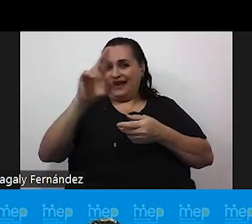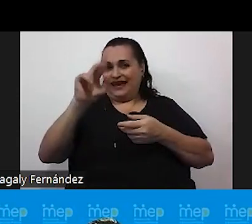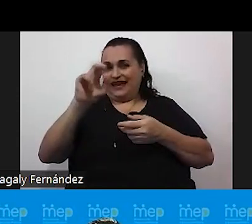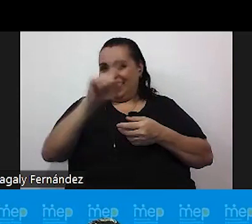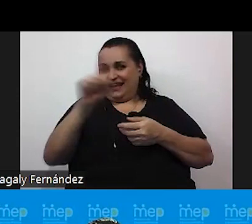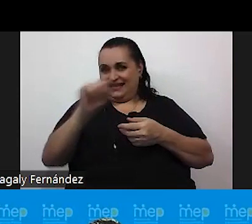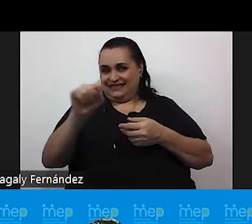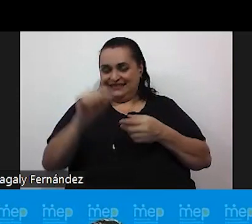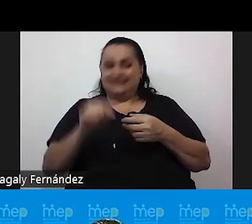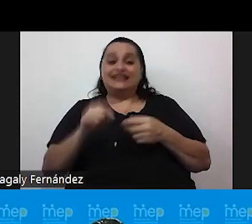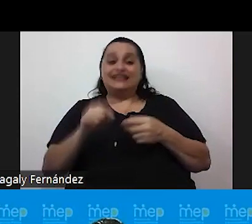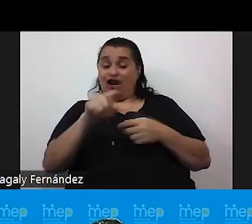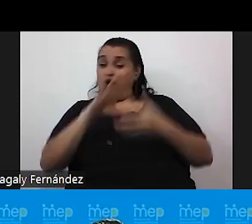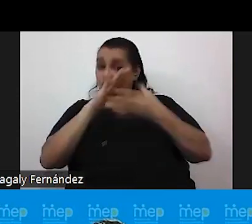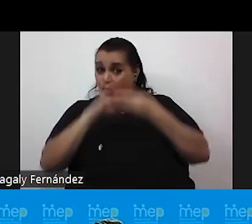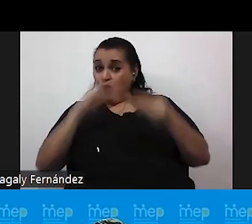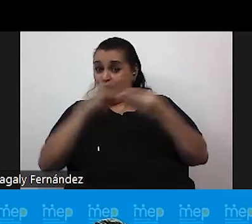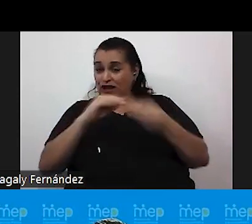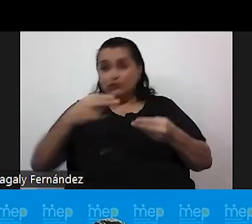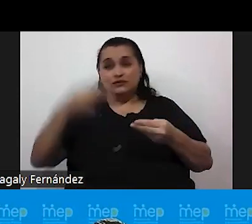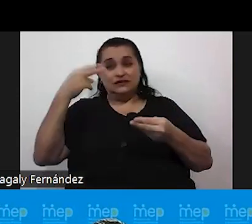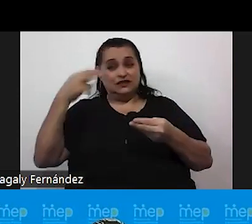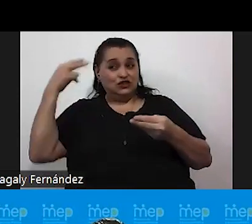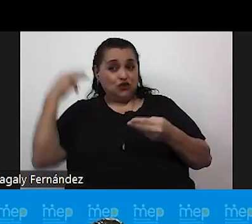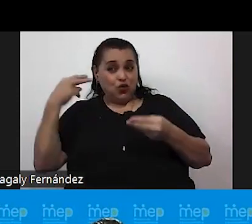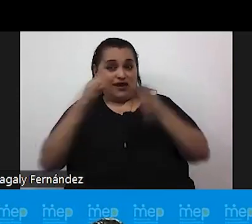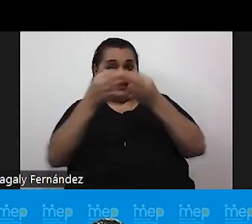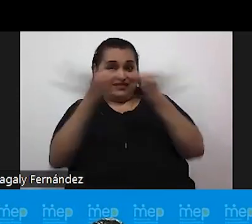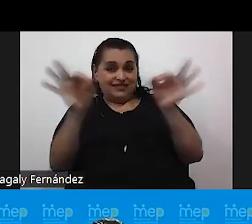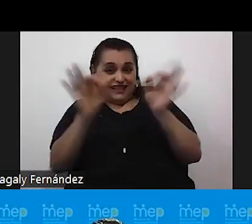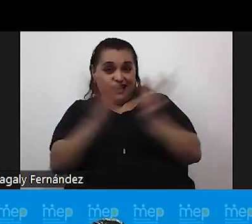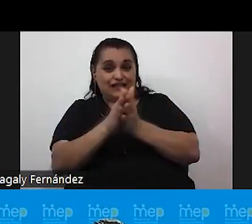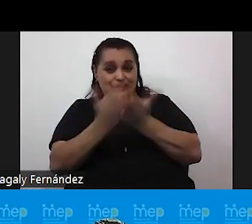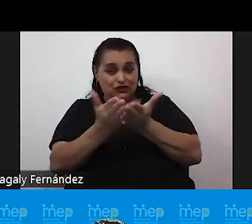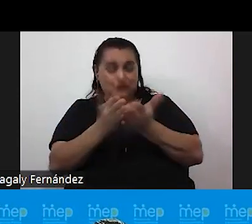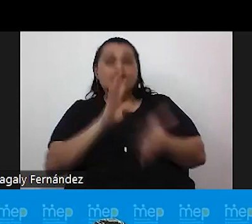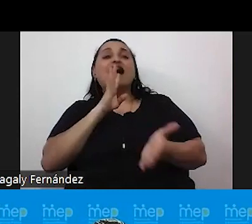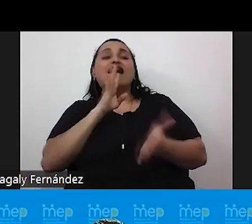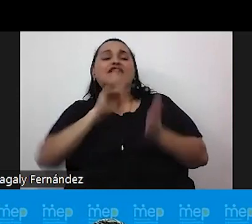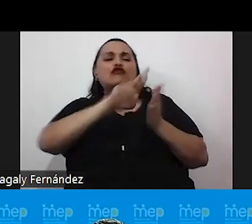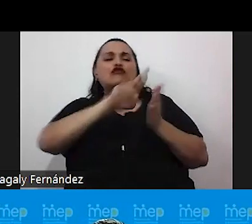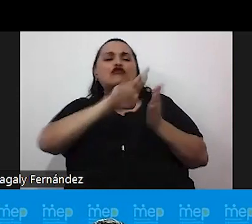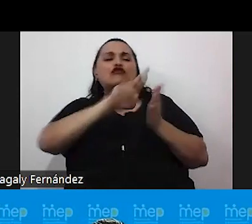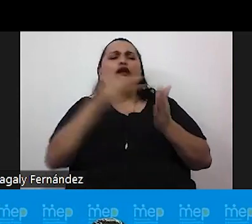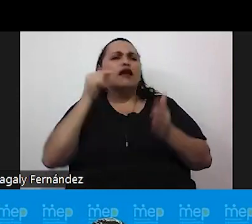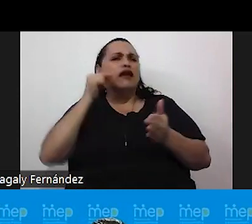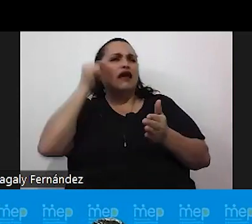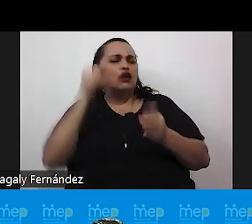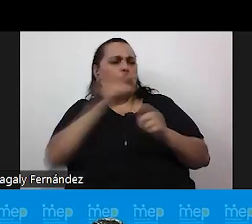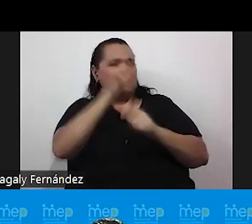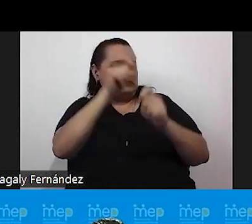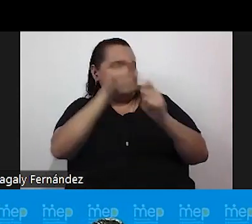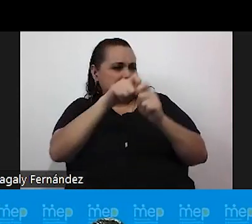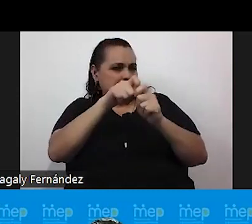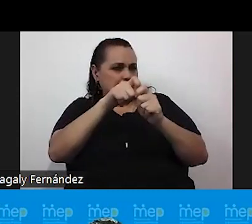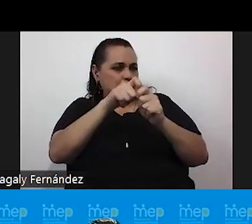Y en estos cuentos, historias y textos, no se hablaban de roles de género muy específicos. Tanto así